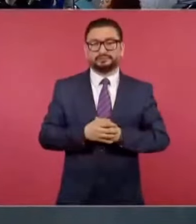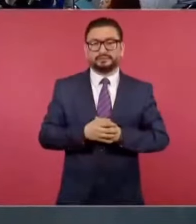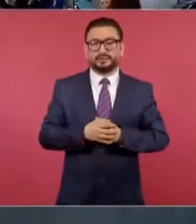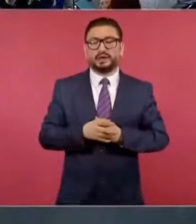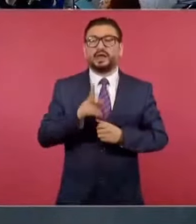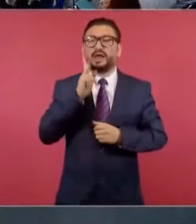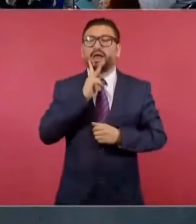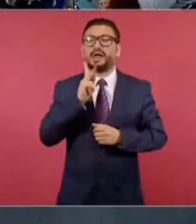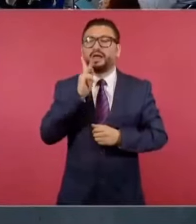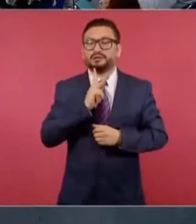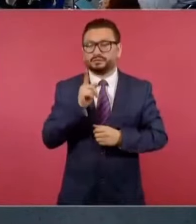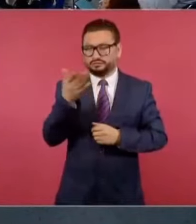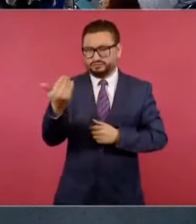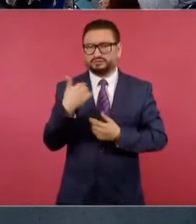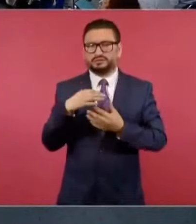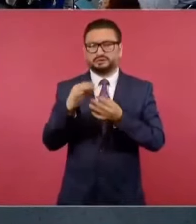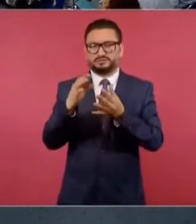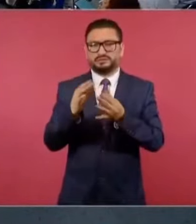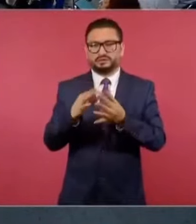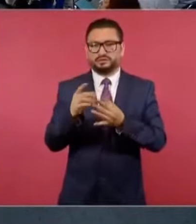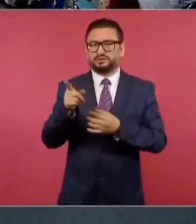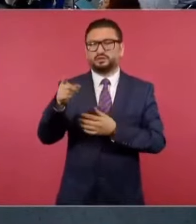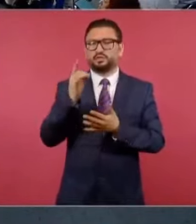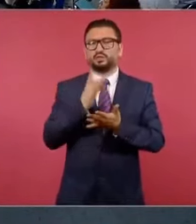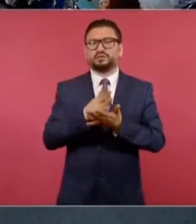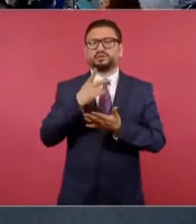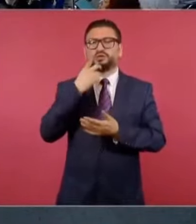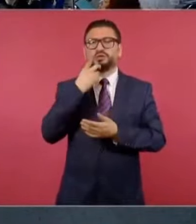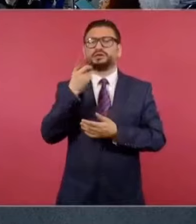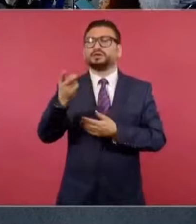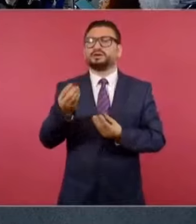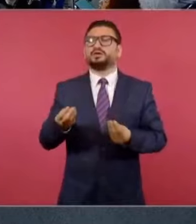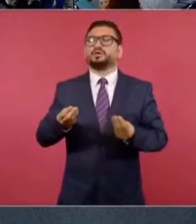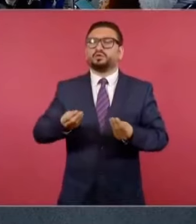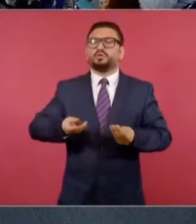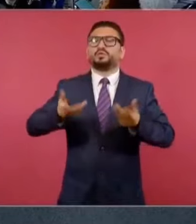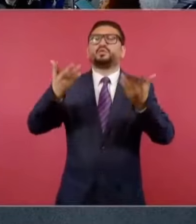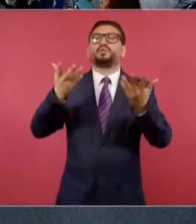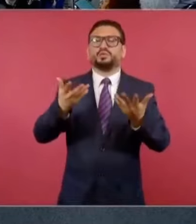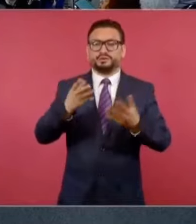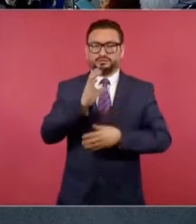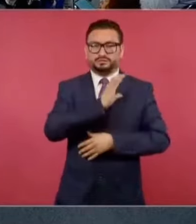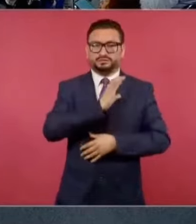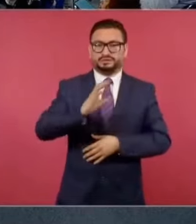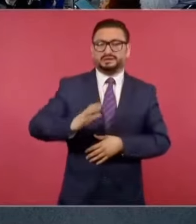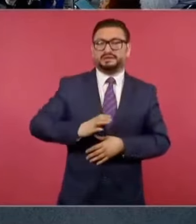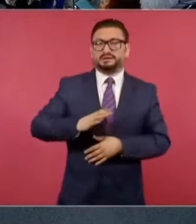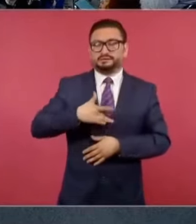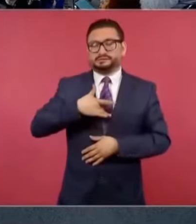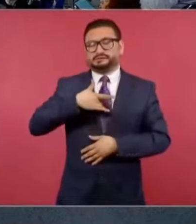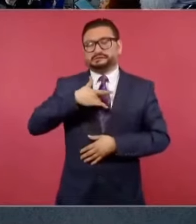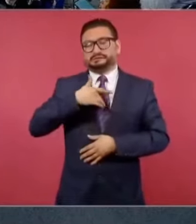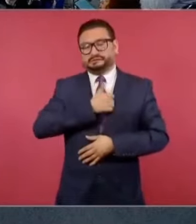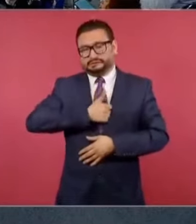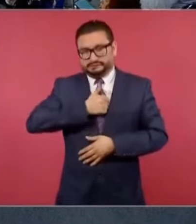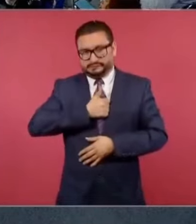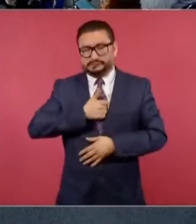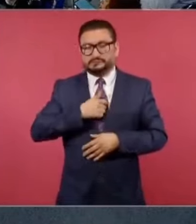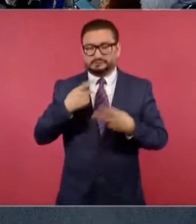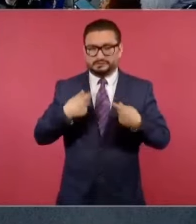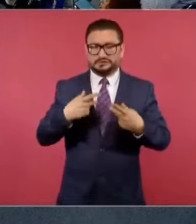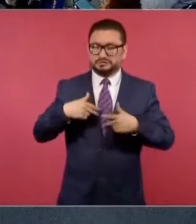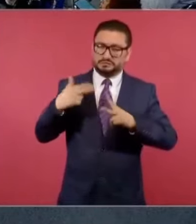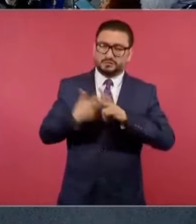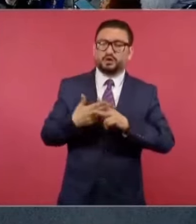Nada más, lo único que quiero es que les diga cuántos candidatos lamentablemente han sido